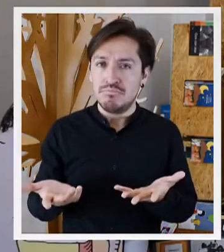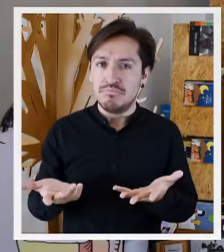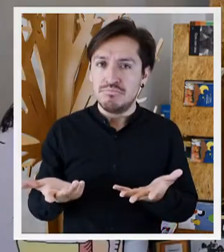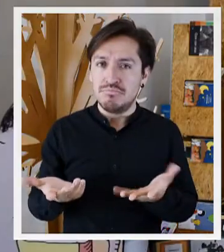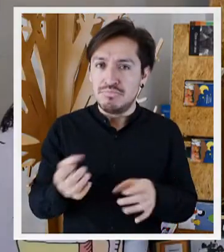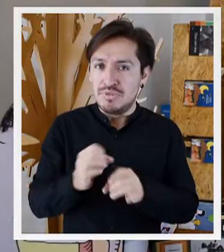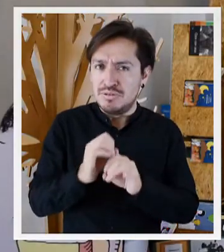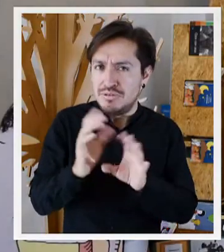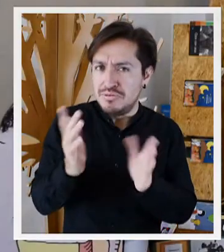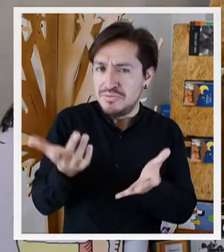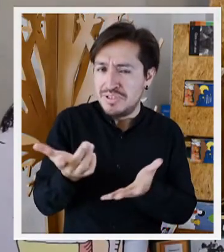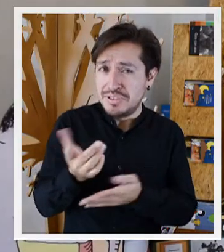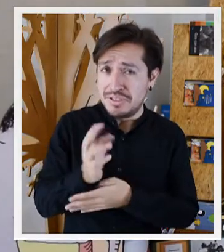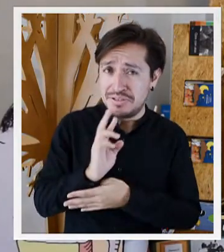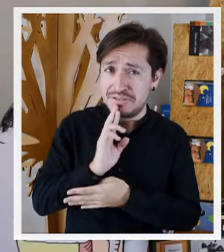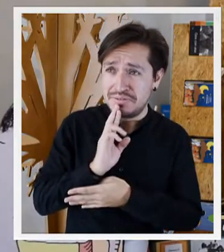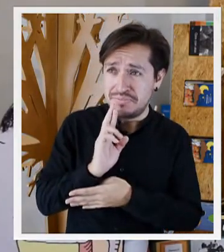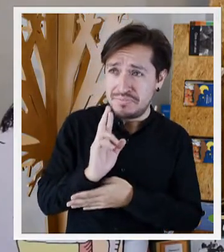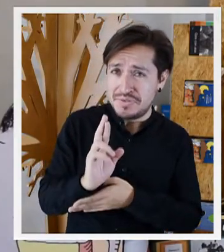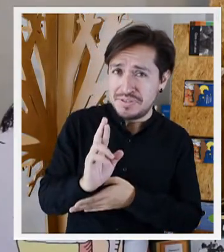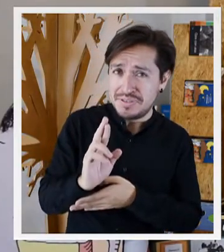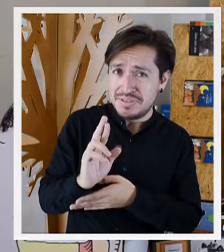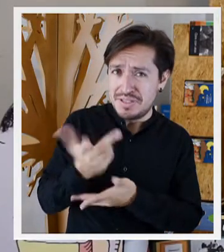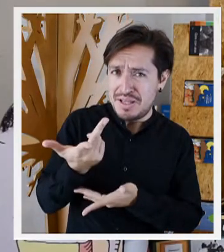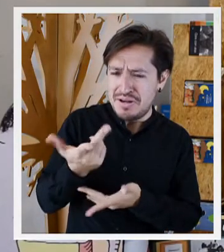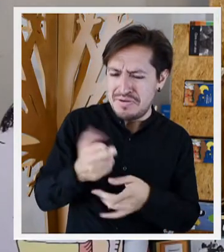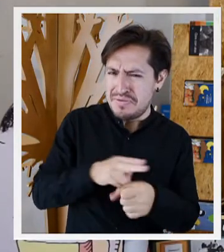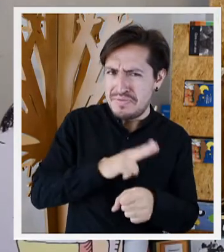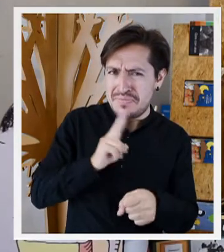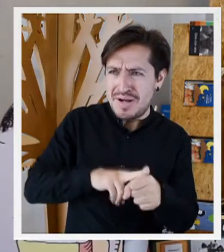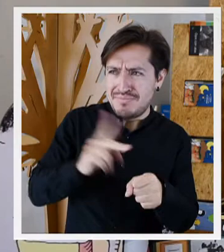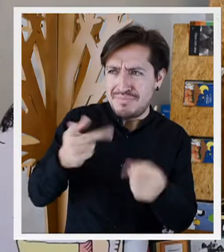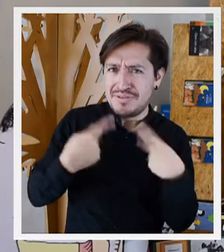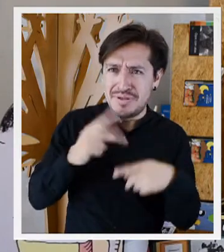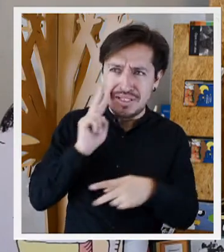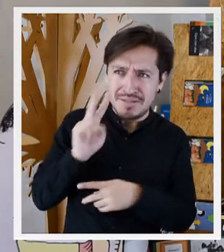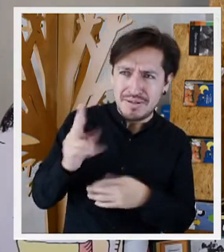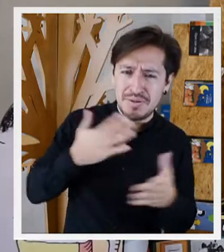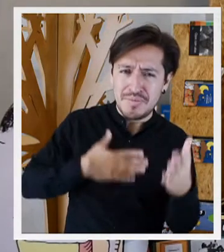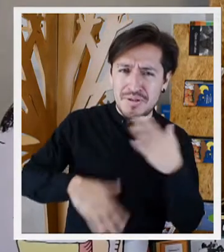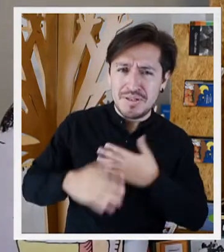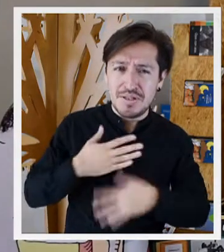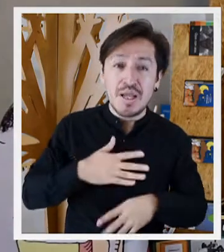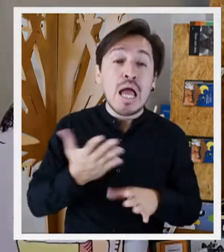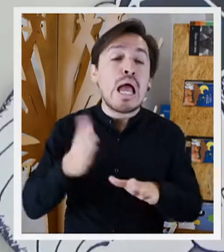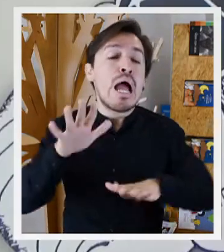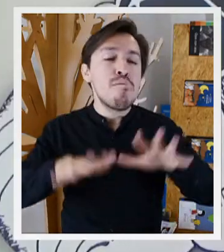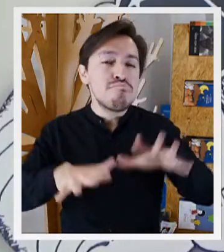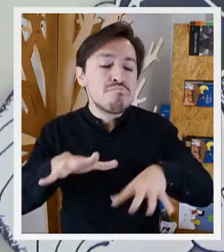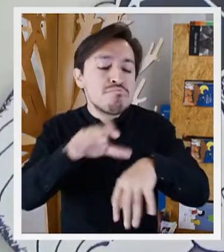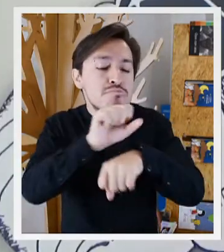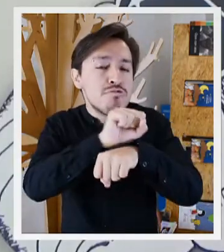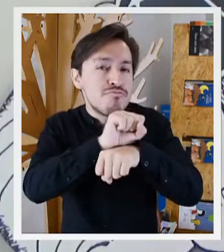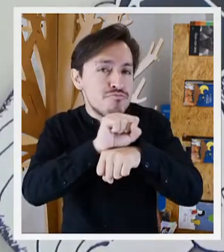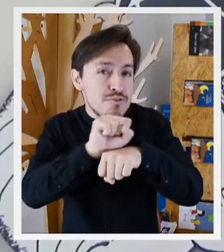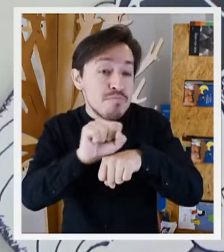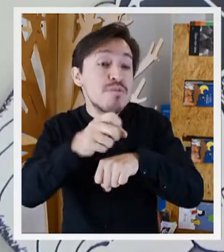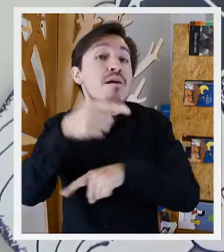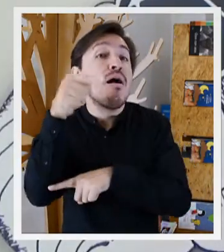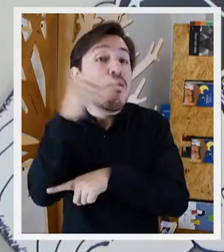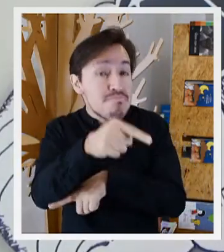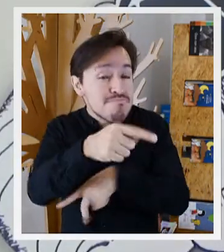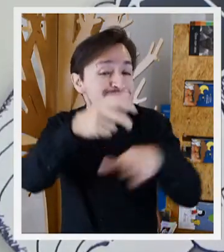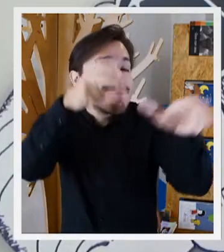Vaya, es una respuesta muy, meh, ordinaria para una persona que luce tan sabia. Oh, en lo simple